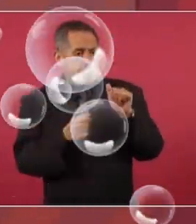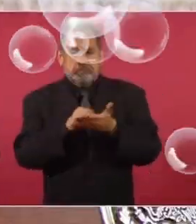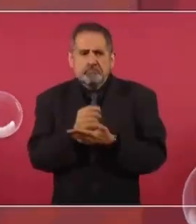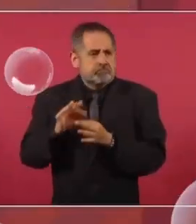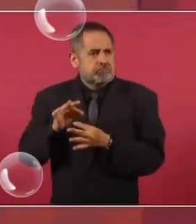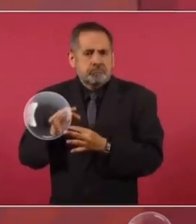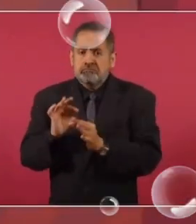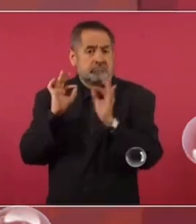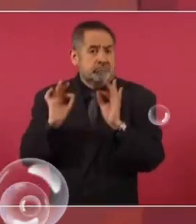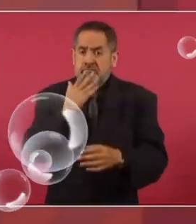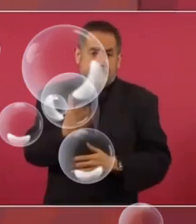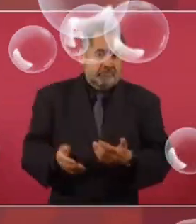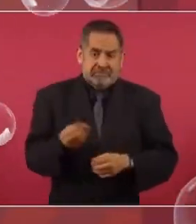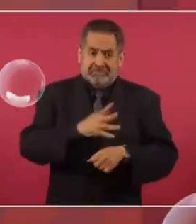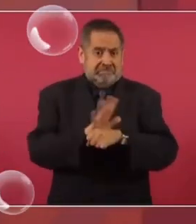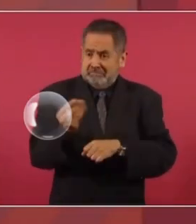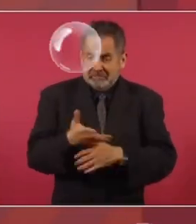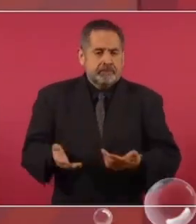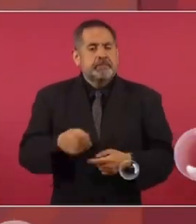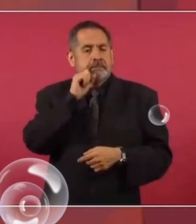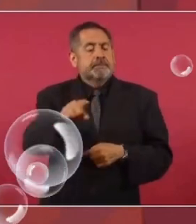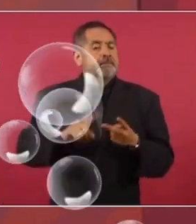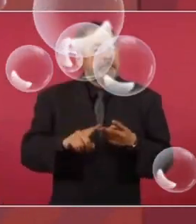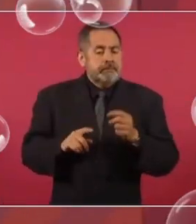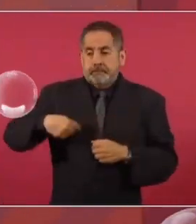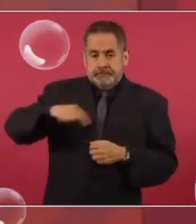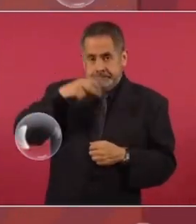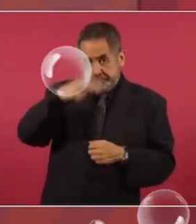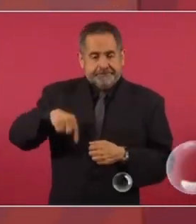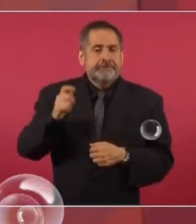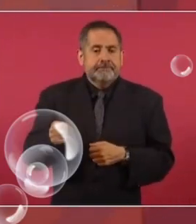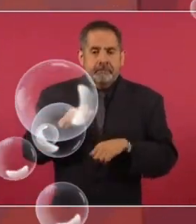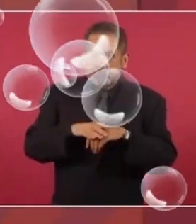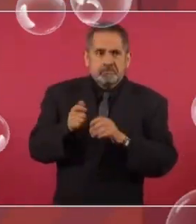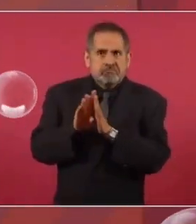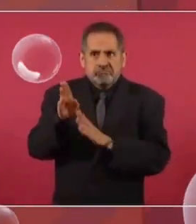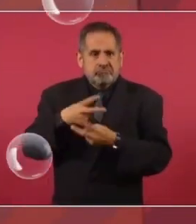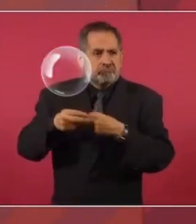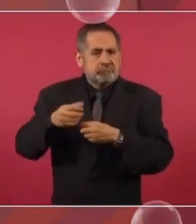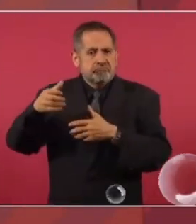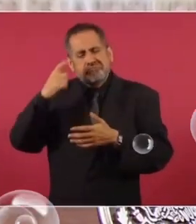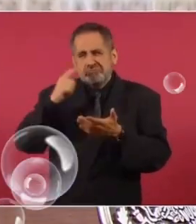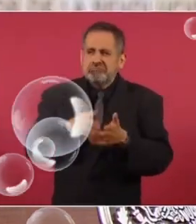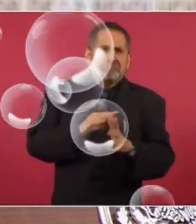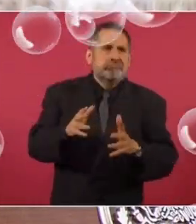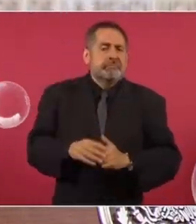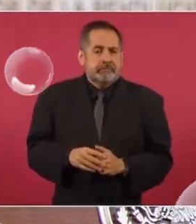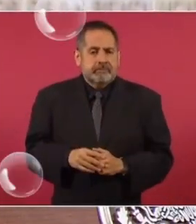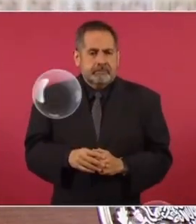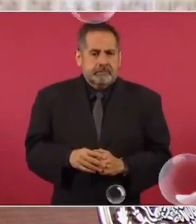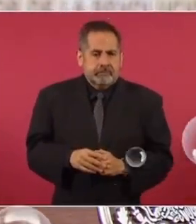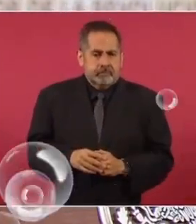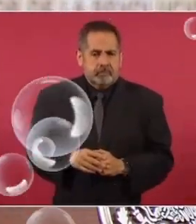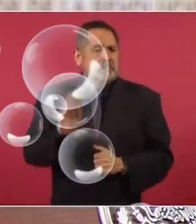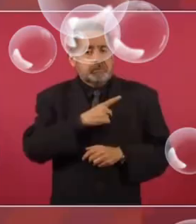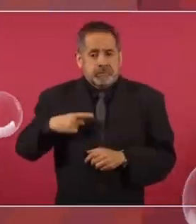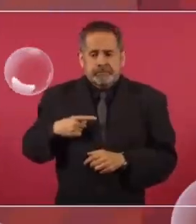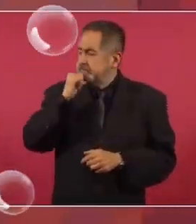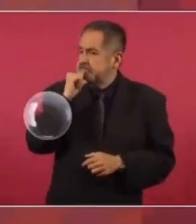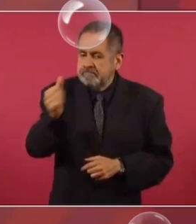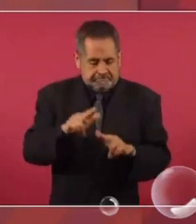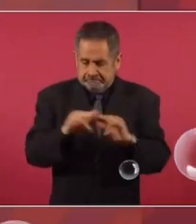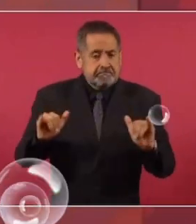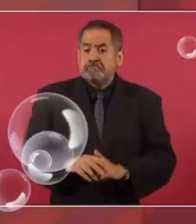durante la pandemia. Fuimos de los países de más desarrollo, posiblemente el que no se endeudó.